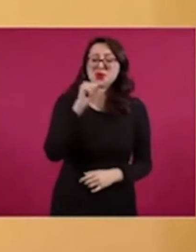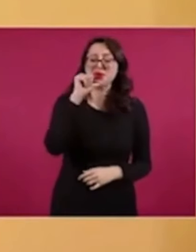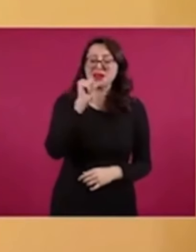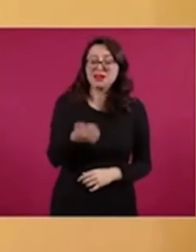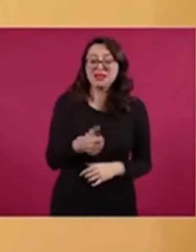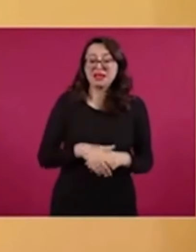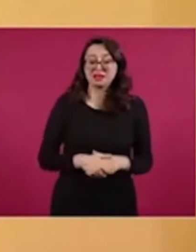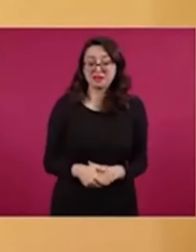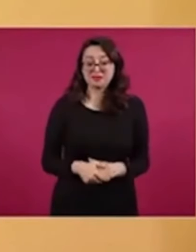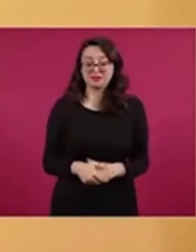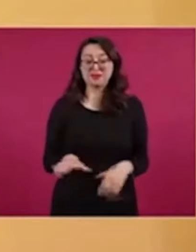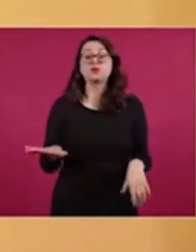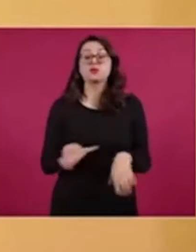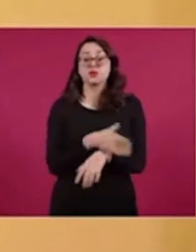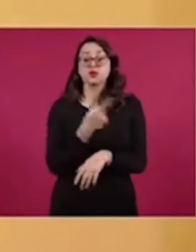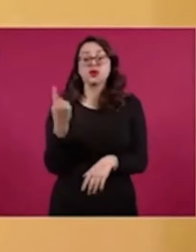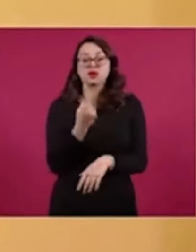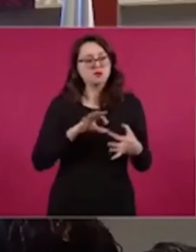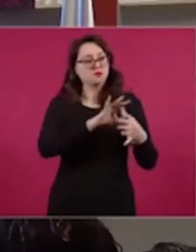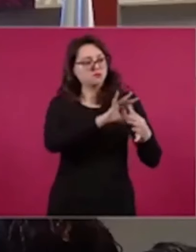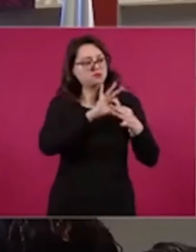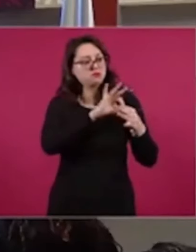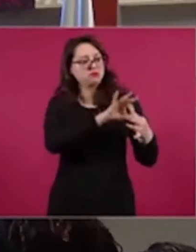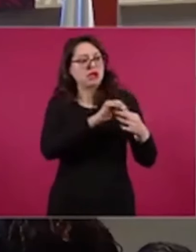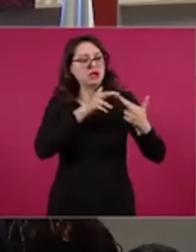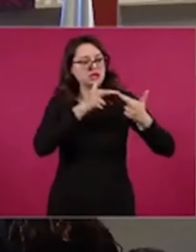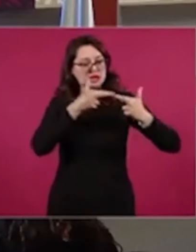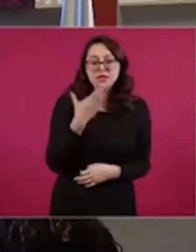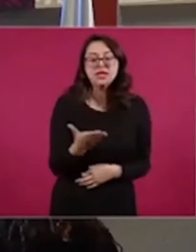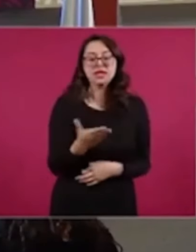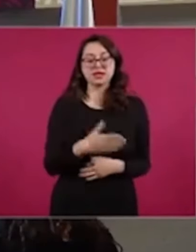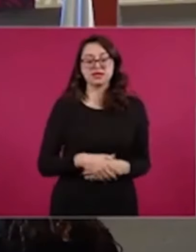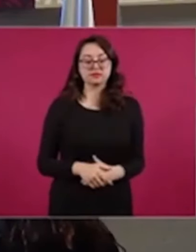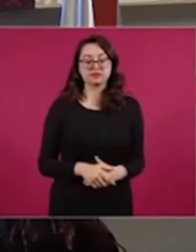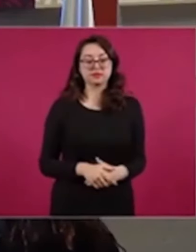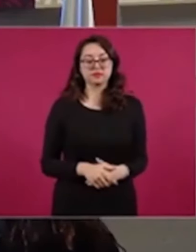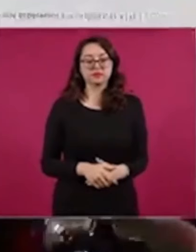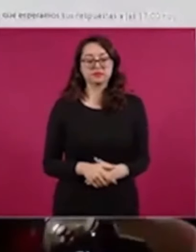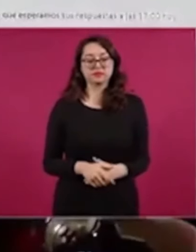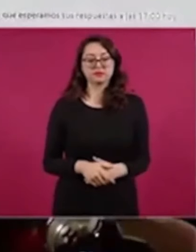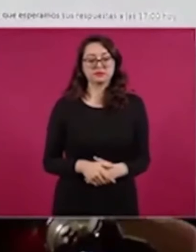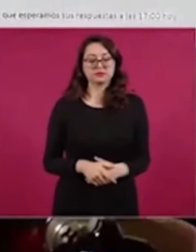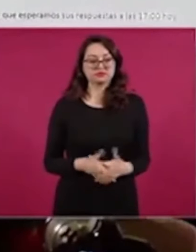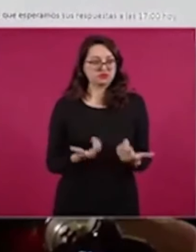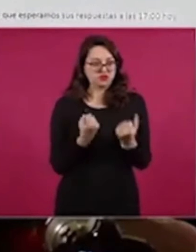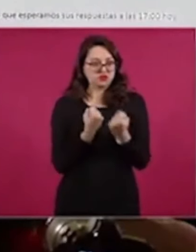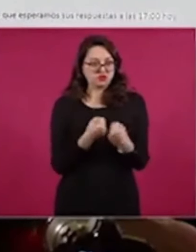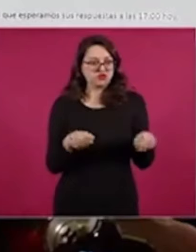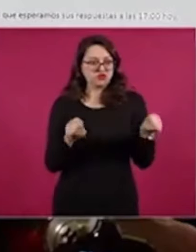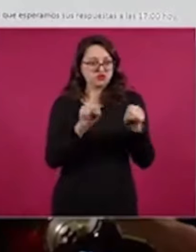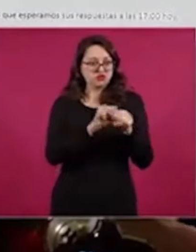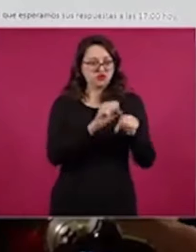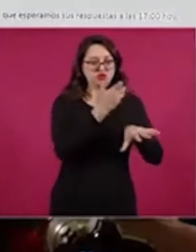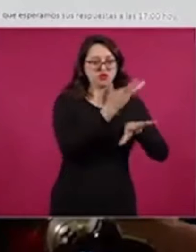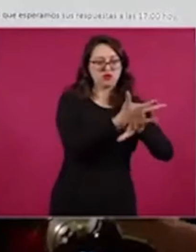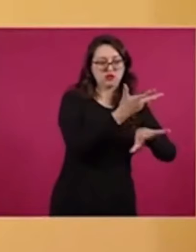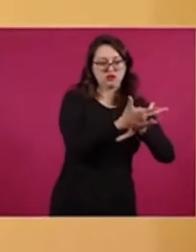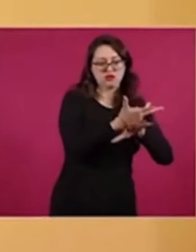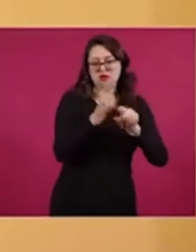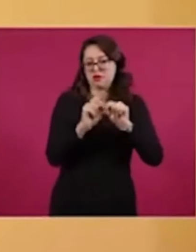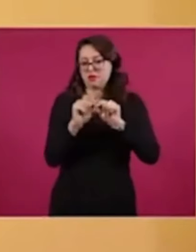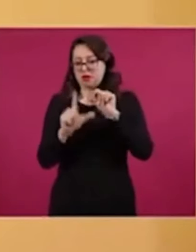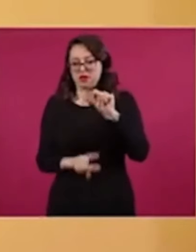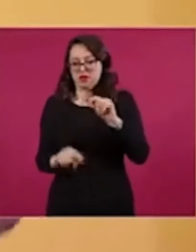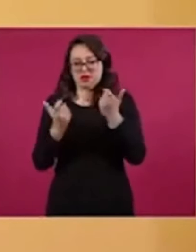estamos obligados a mantener buenas relaciones con el gobierno de Estados Unidos, porque somos socios, los principales socios